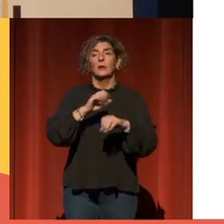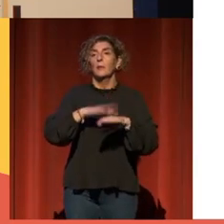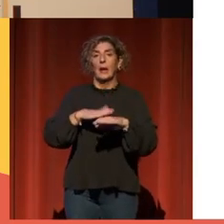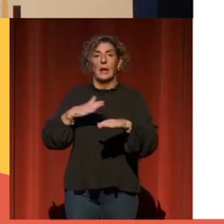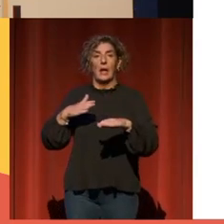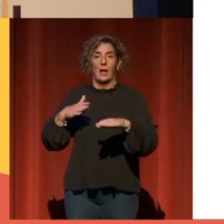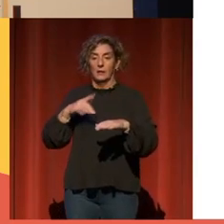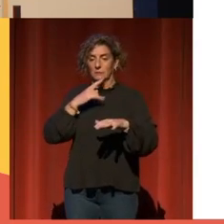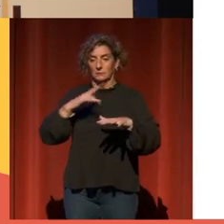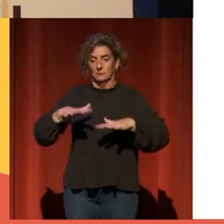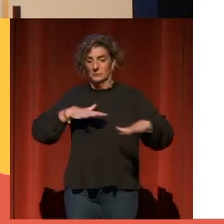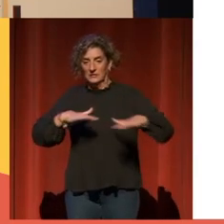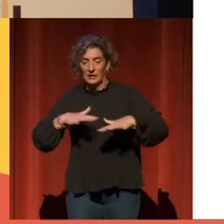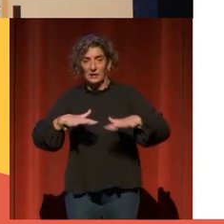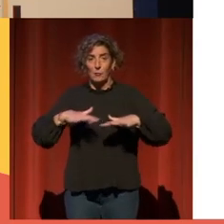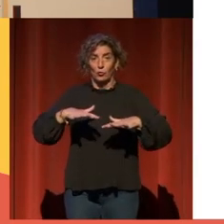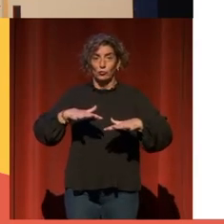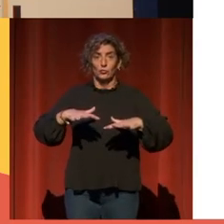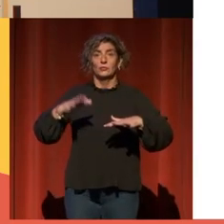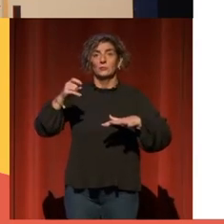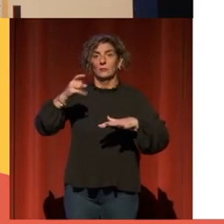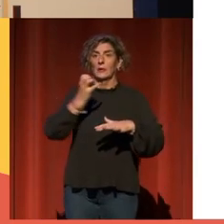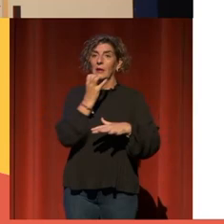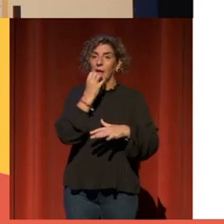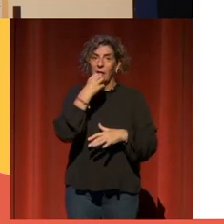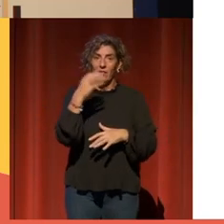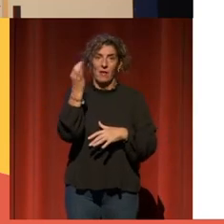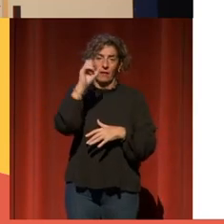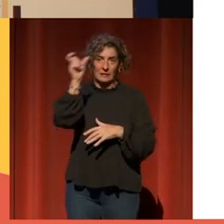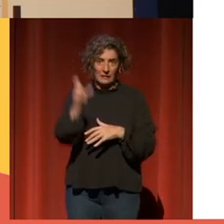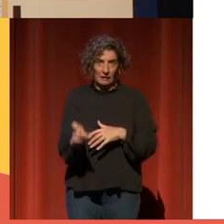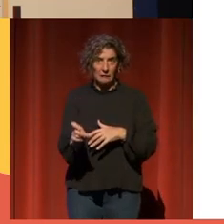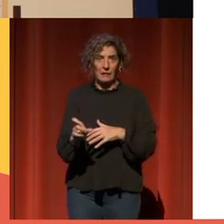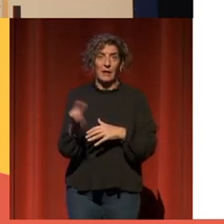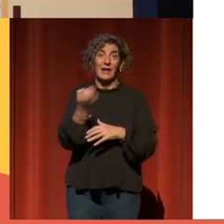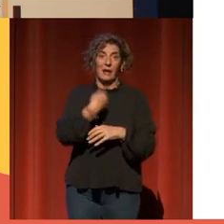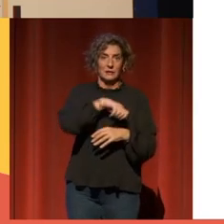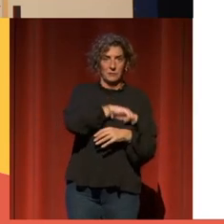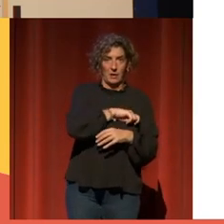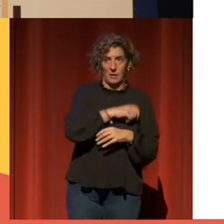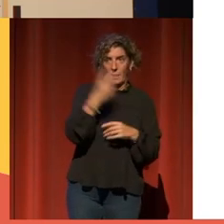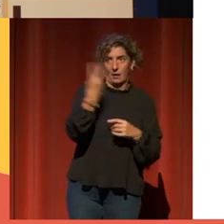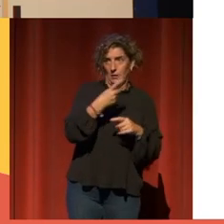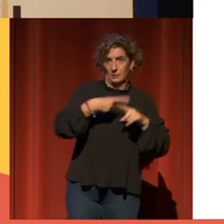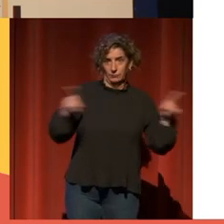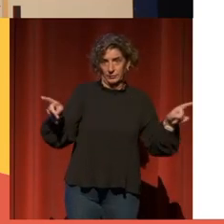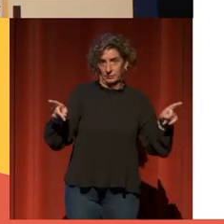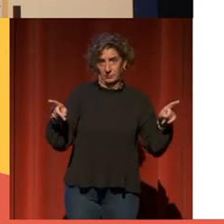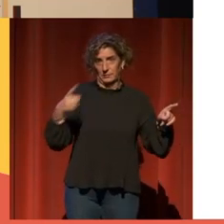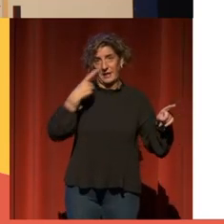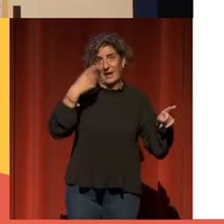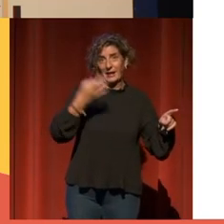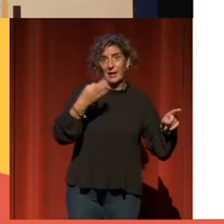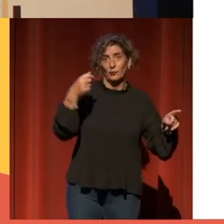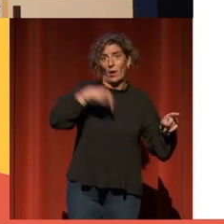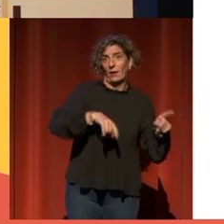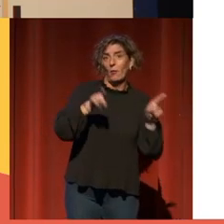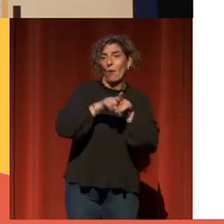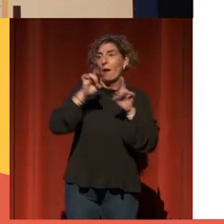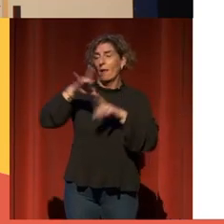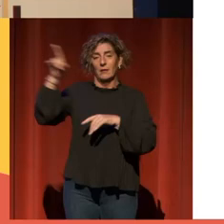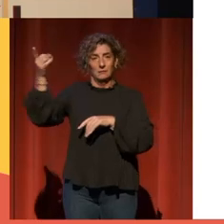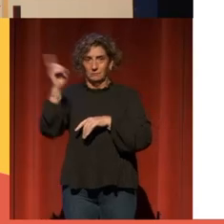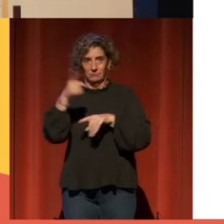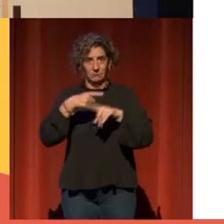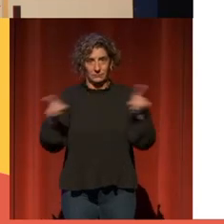terremotos en Grecia o en Italia que en España. Lo que entendemos por riesgo es diferente. También quisimos